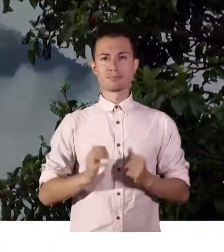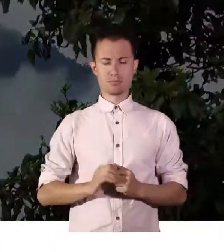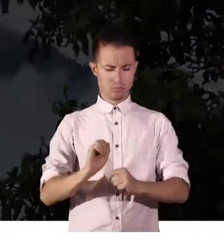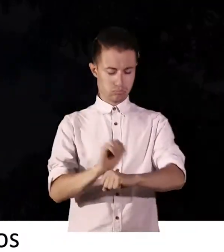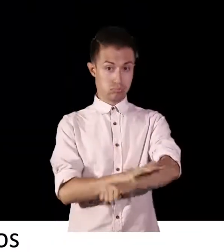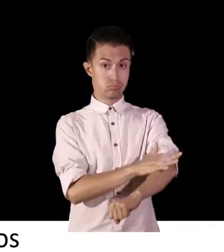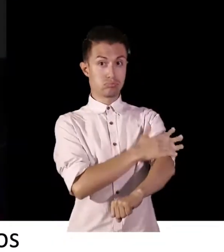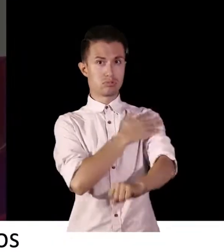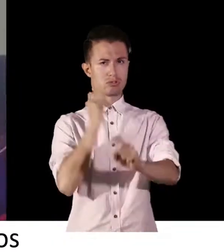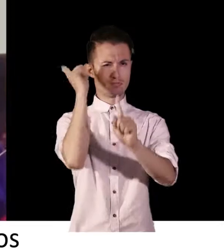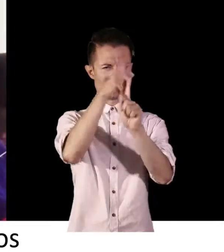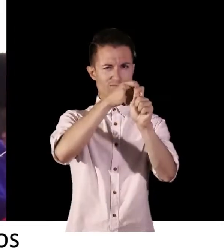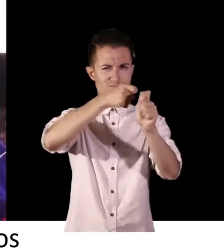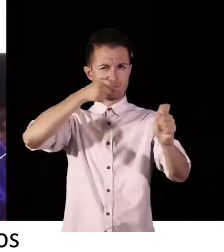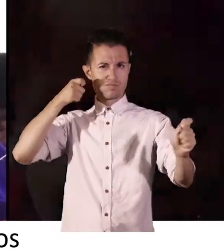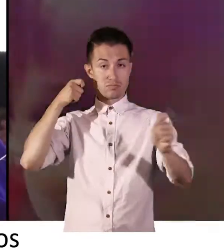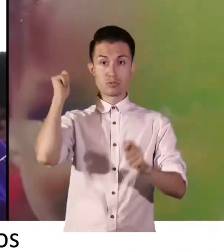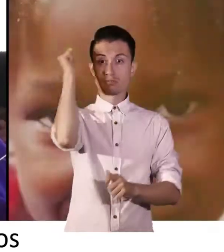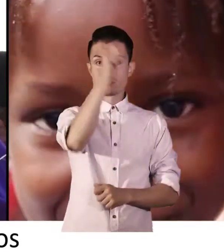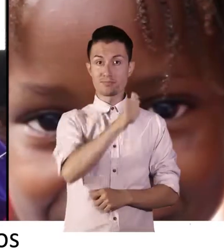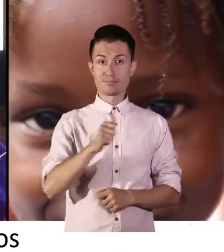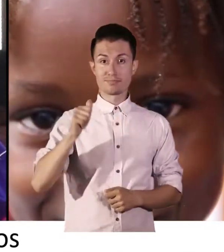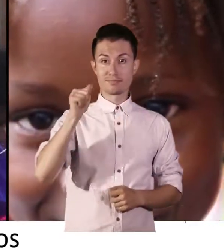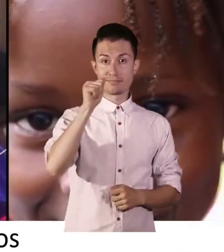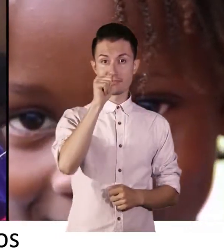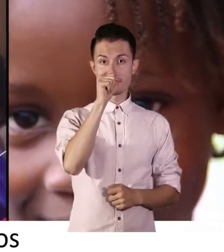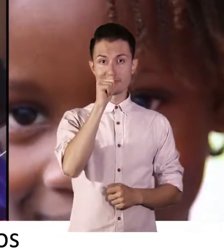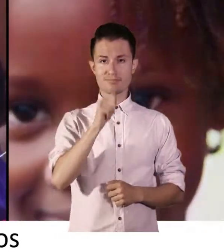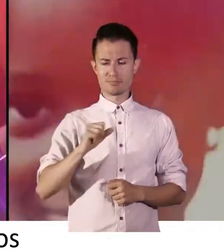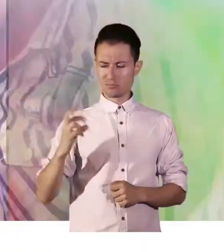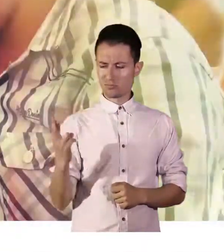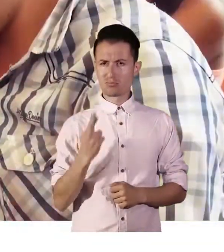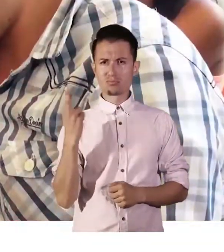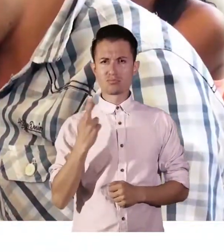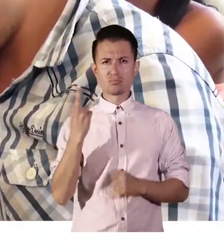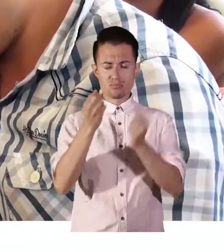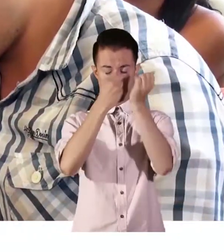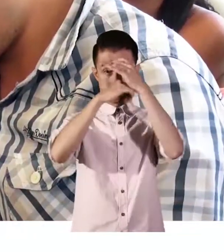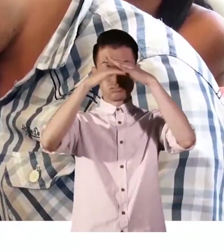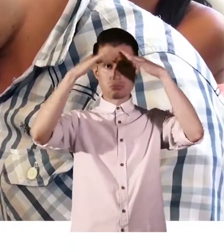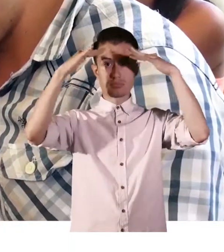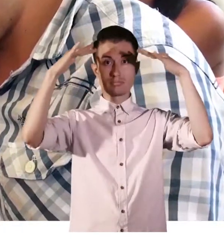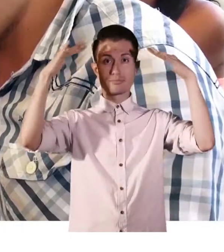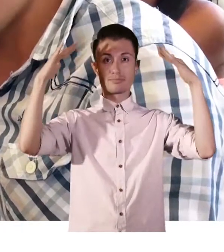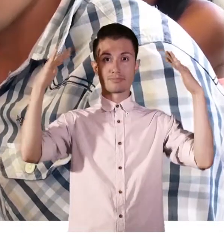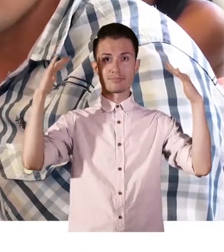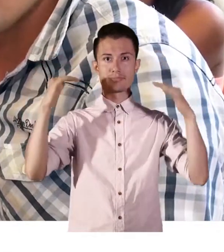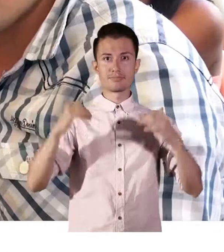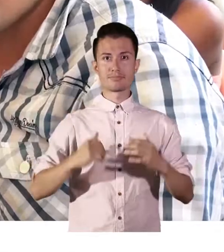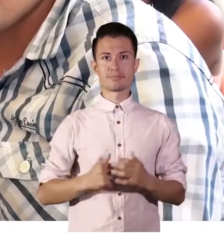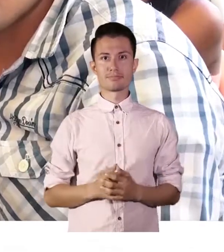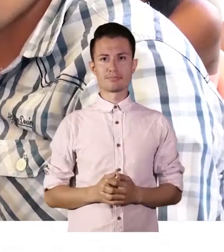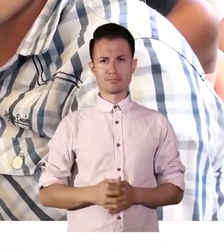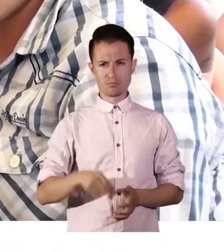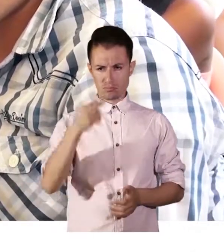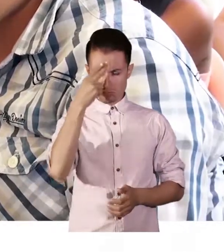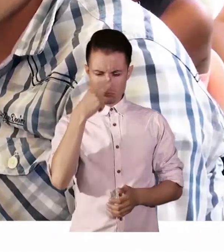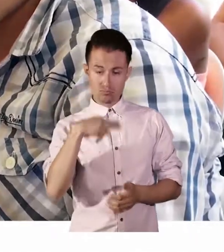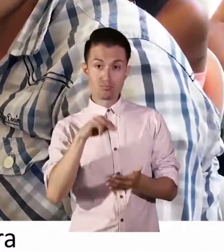Blancos, indios y negros, una sola ilusión